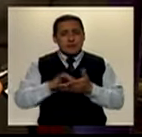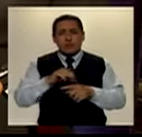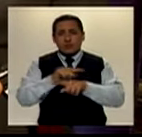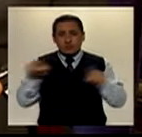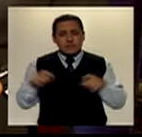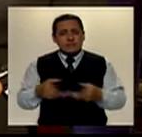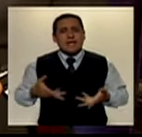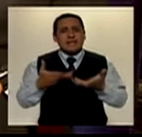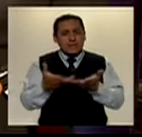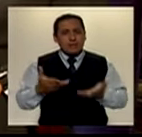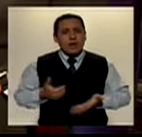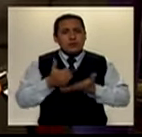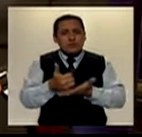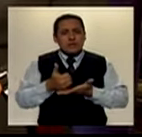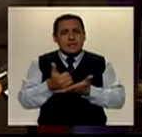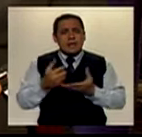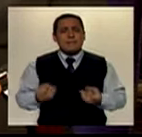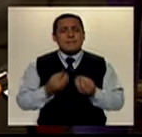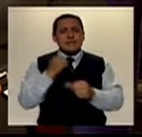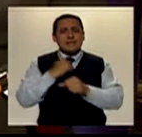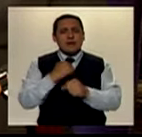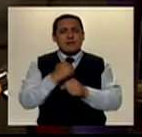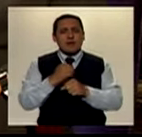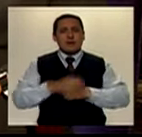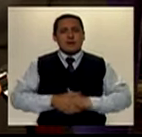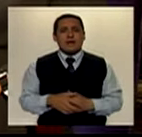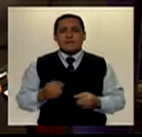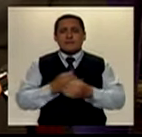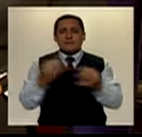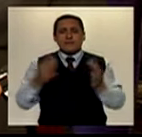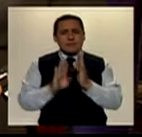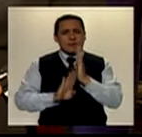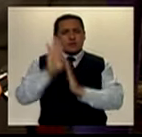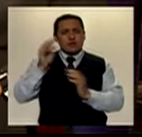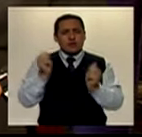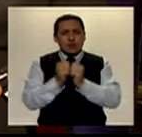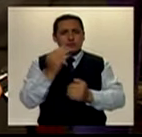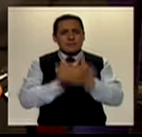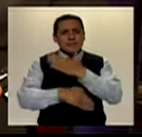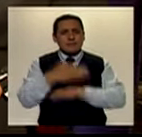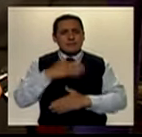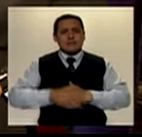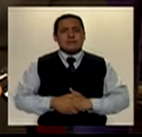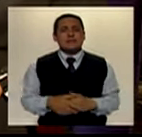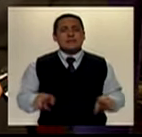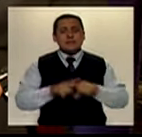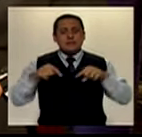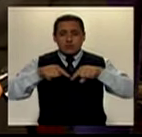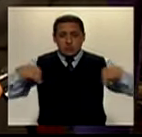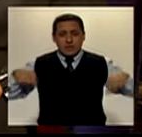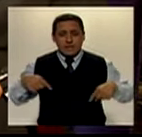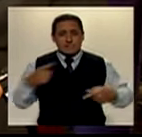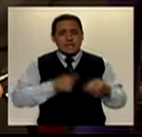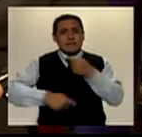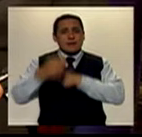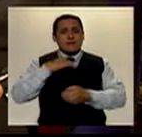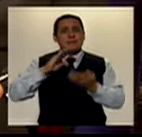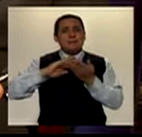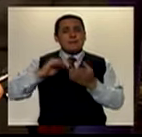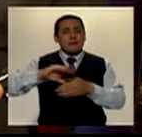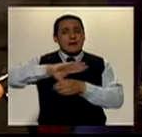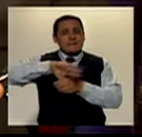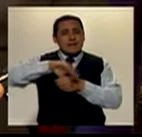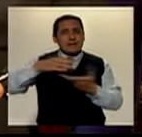dando una serie de facilidades para el trabajo a los emprendedores con discapacidad, en módulos de venta, permisos para